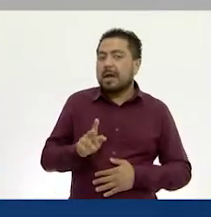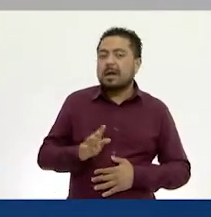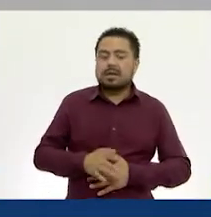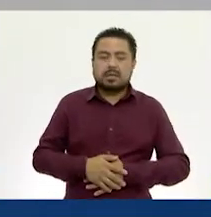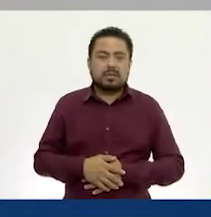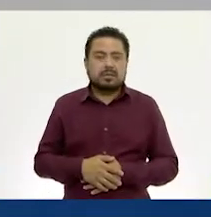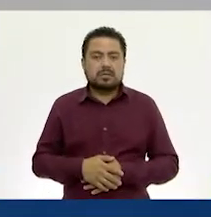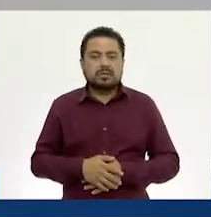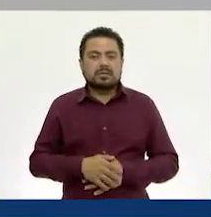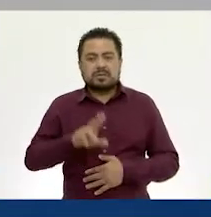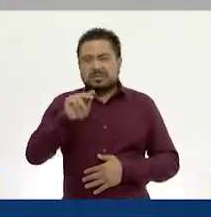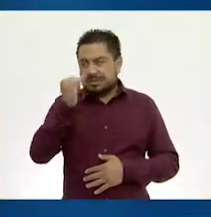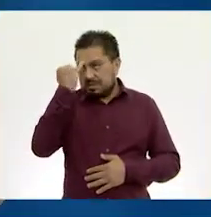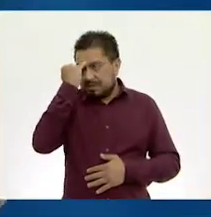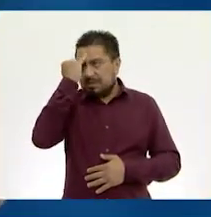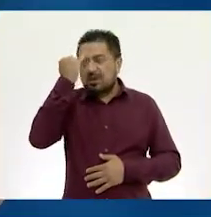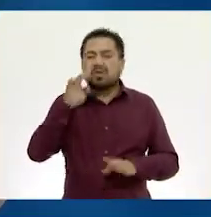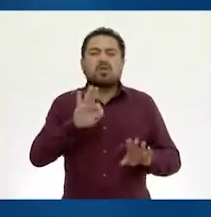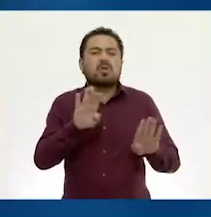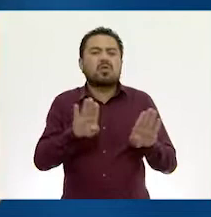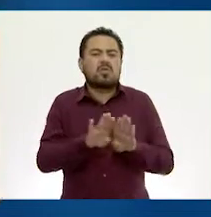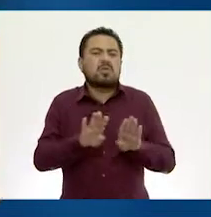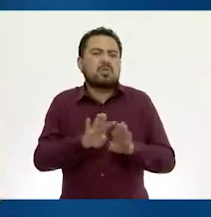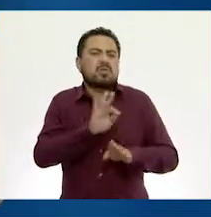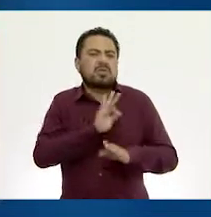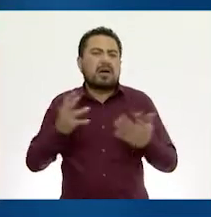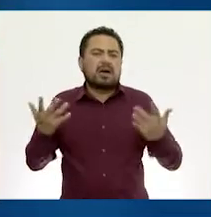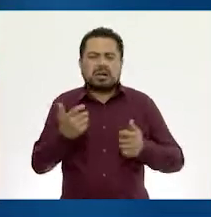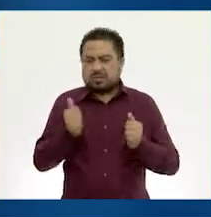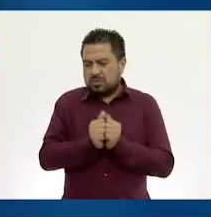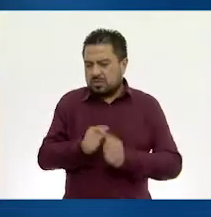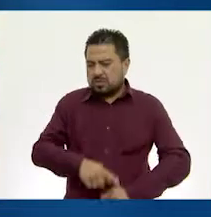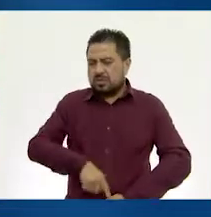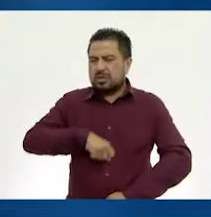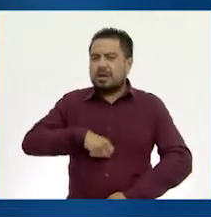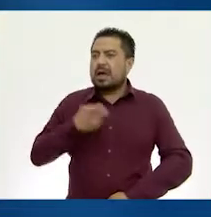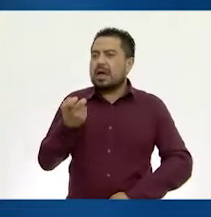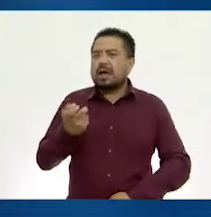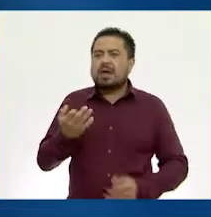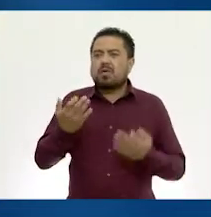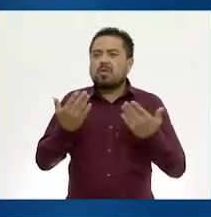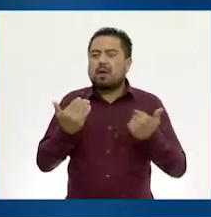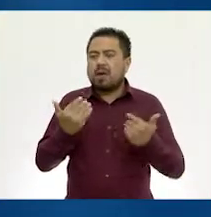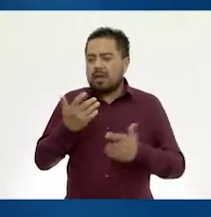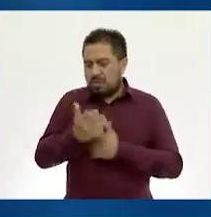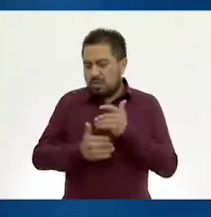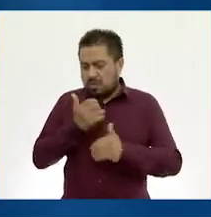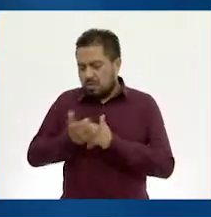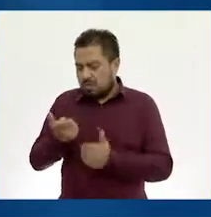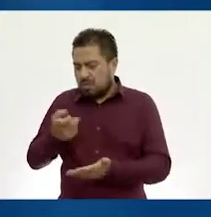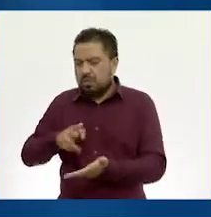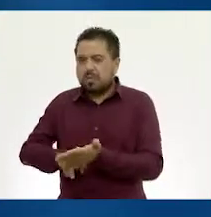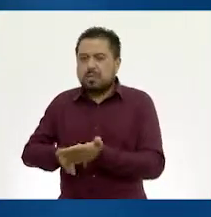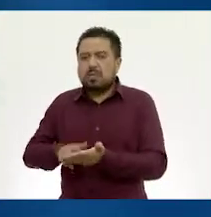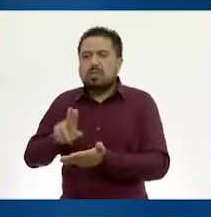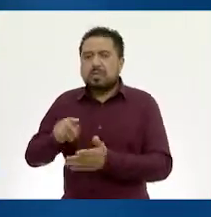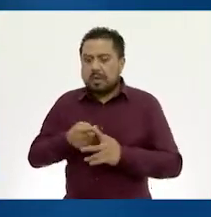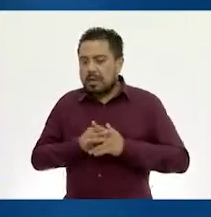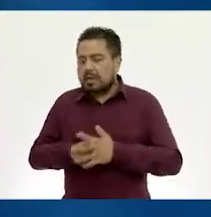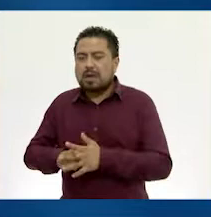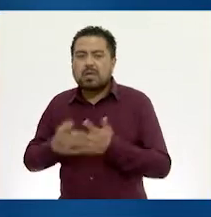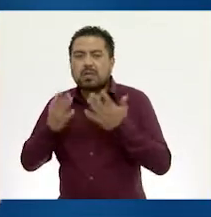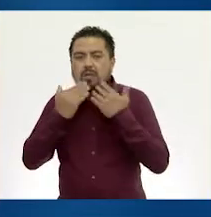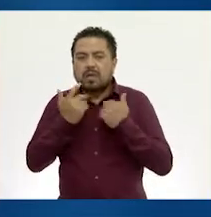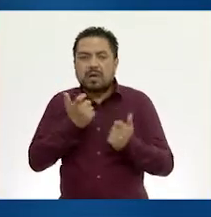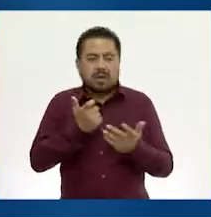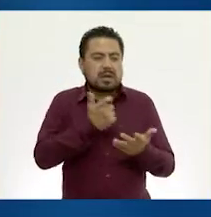Pero no se me ocurre cómo le podemos hacer con la chamarra, porque ahí solo tenemos el dato del costo final, pero no el del costo inicial ni